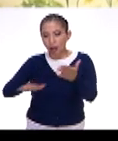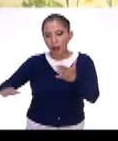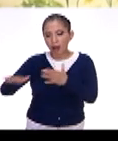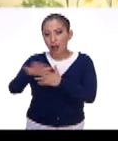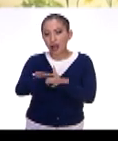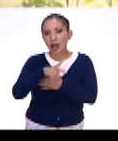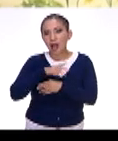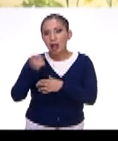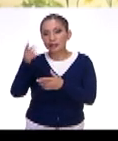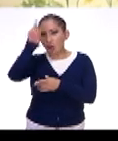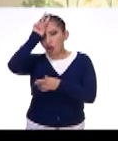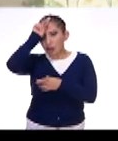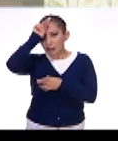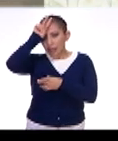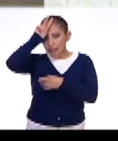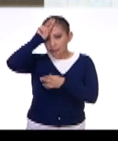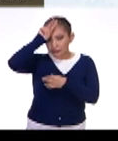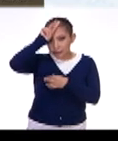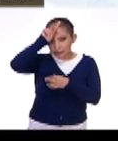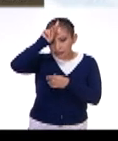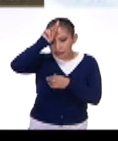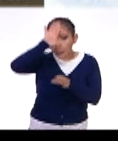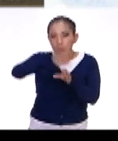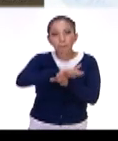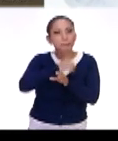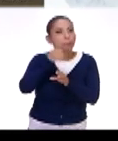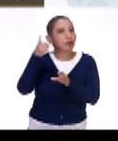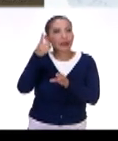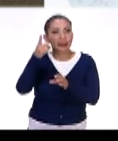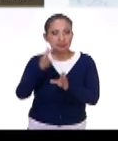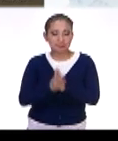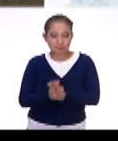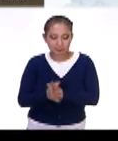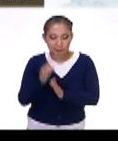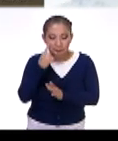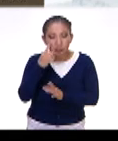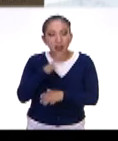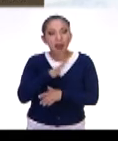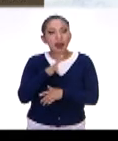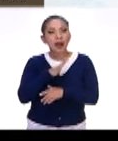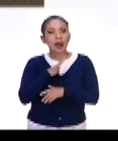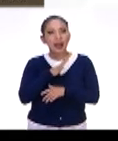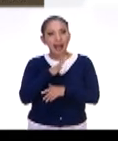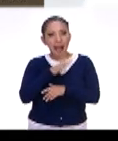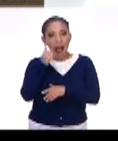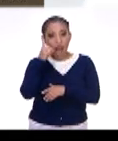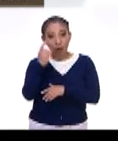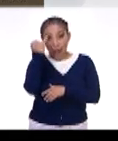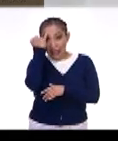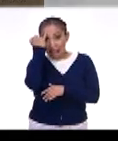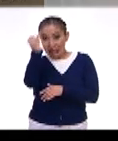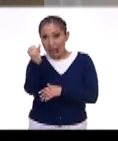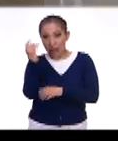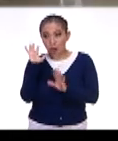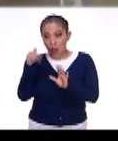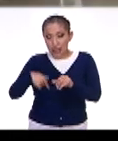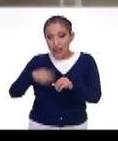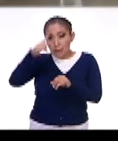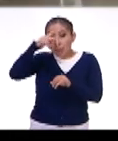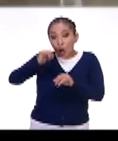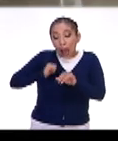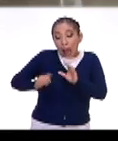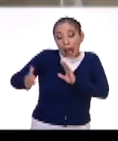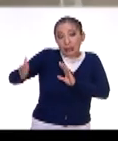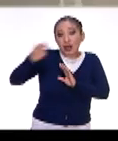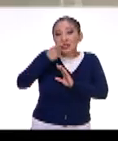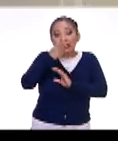están las hormigas, porque hay un mito en el México Antiguo,